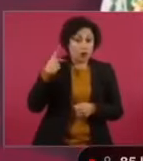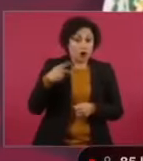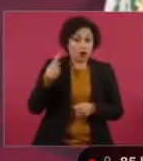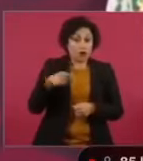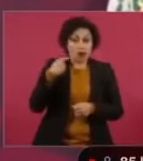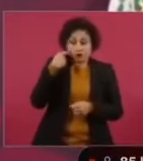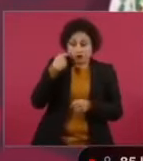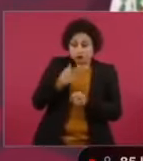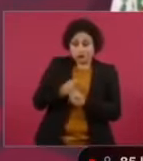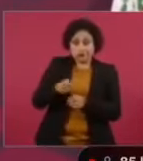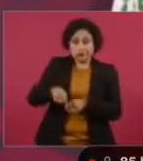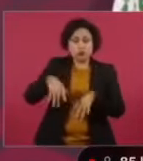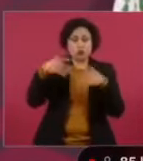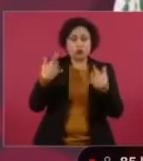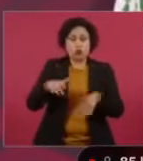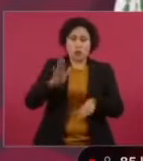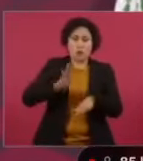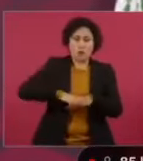remesas